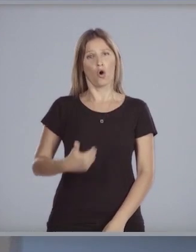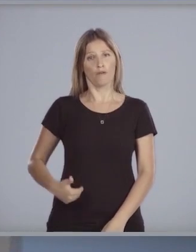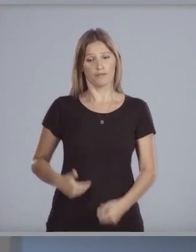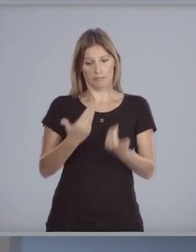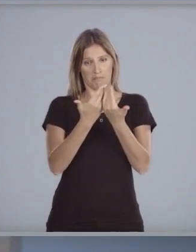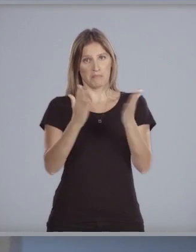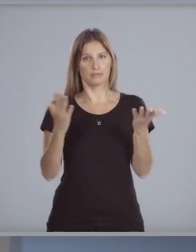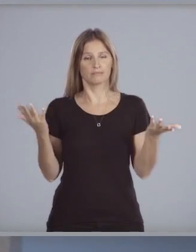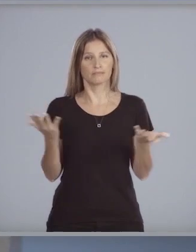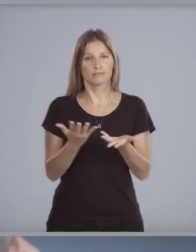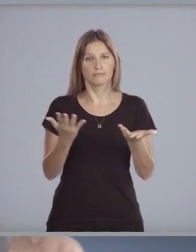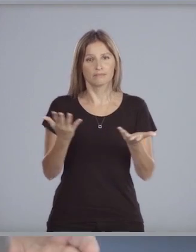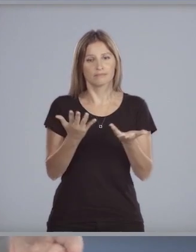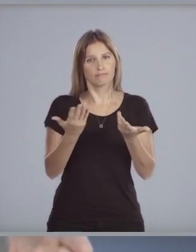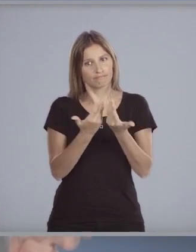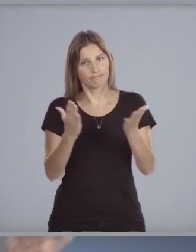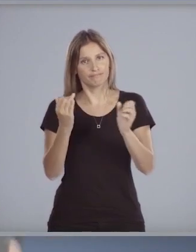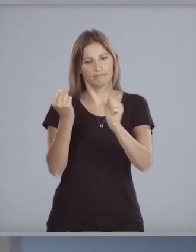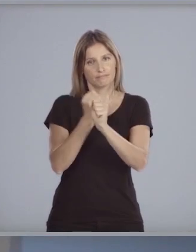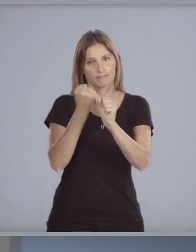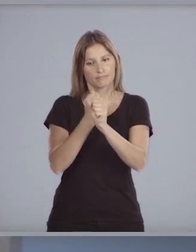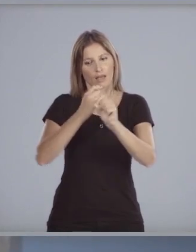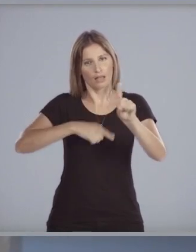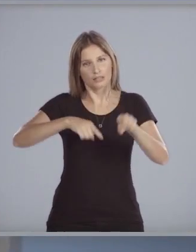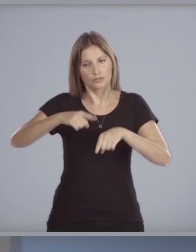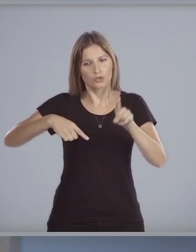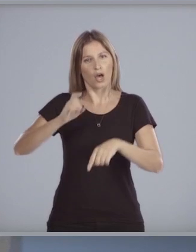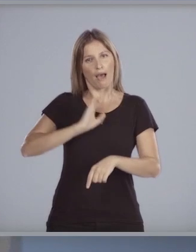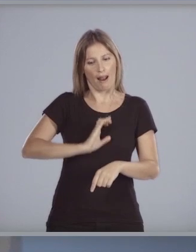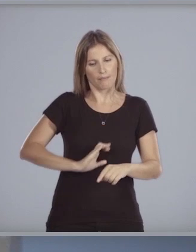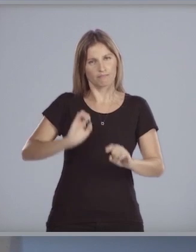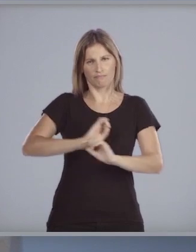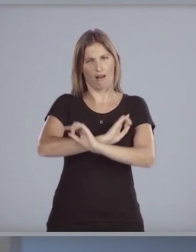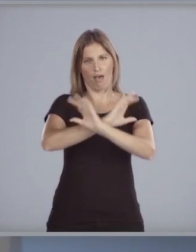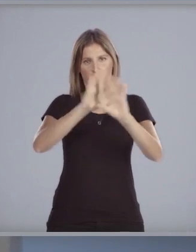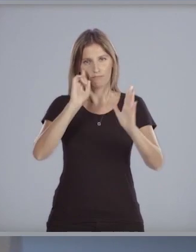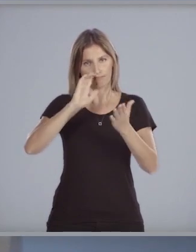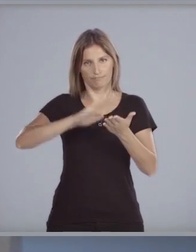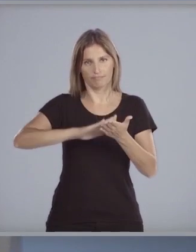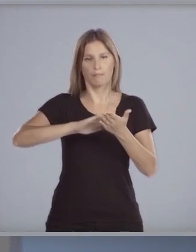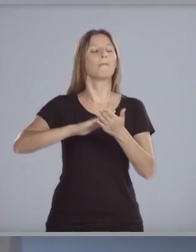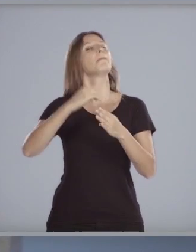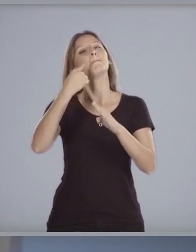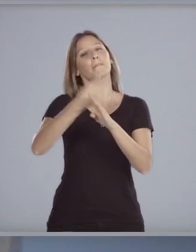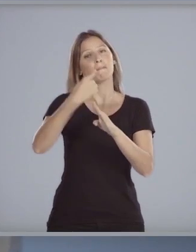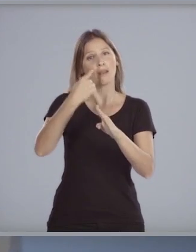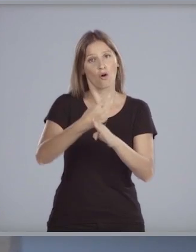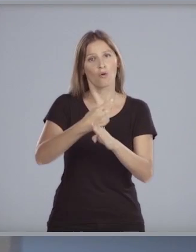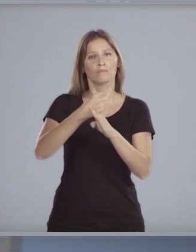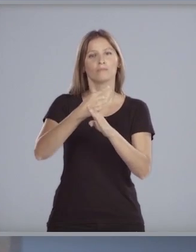inicia, inicia su gestión, tendrá señas de identidad nítidas. En primer lugar,